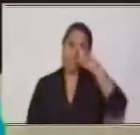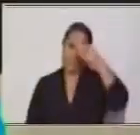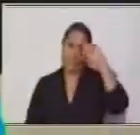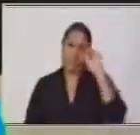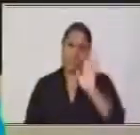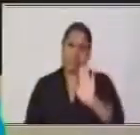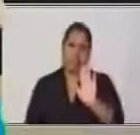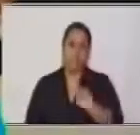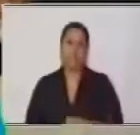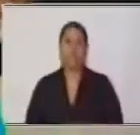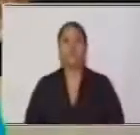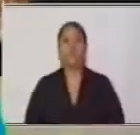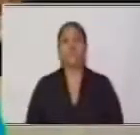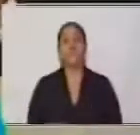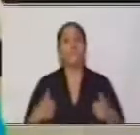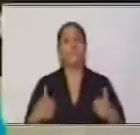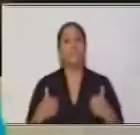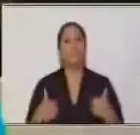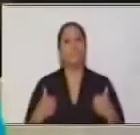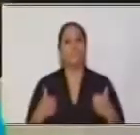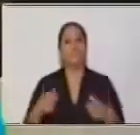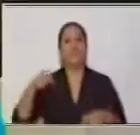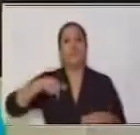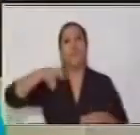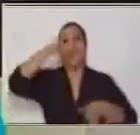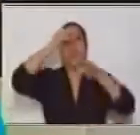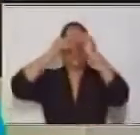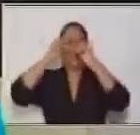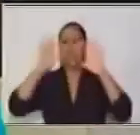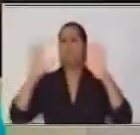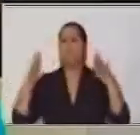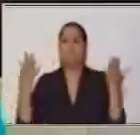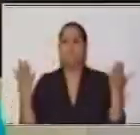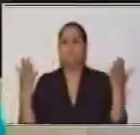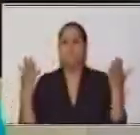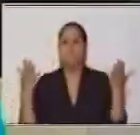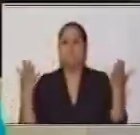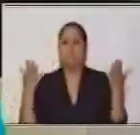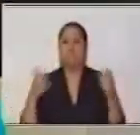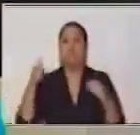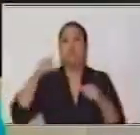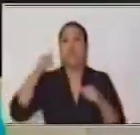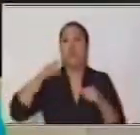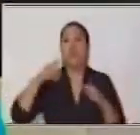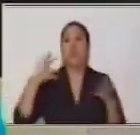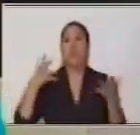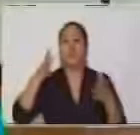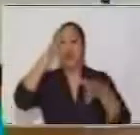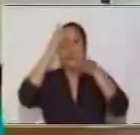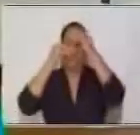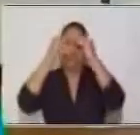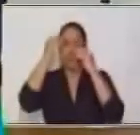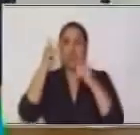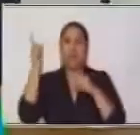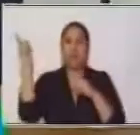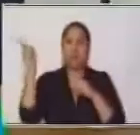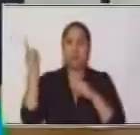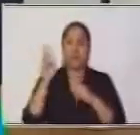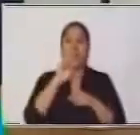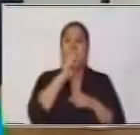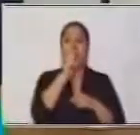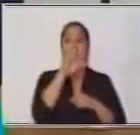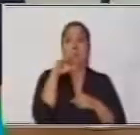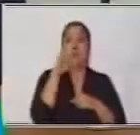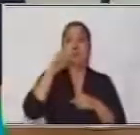casa. Muy bien, ¿qué fue lo que aprendimos este día? En esta ocasión aprendimos acerca de las